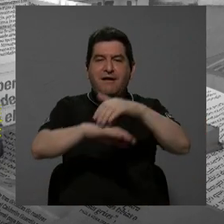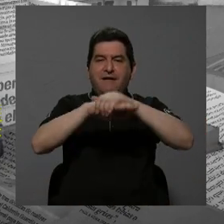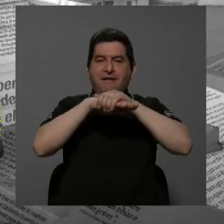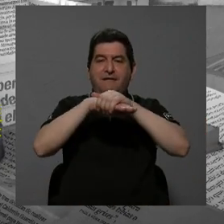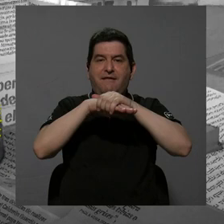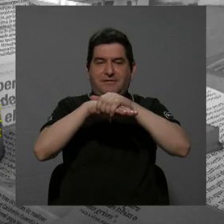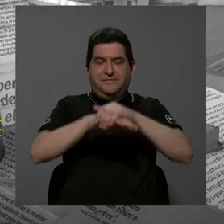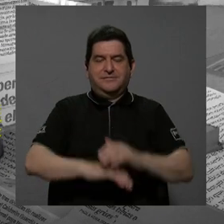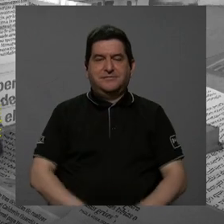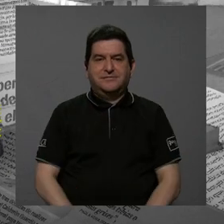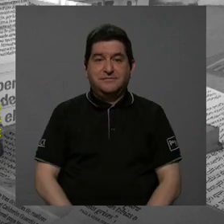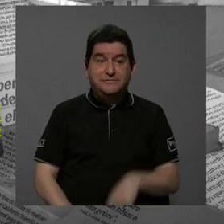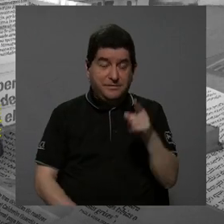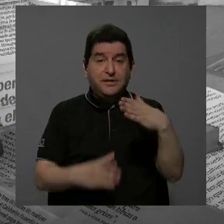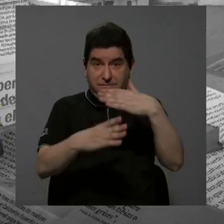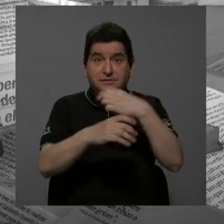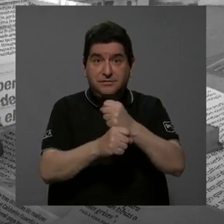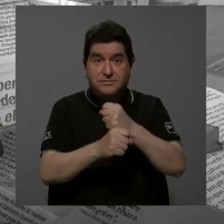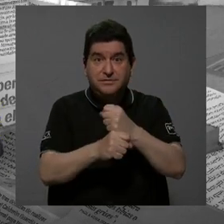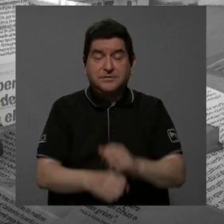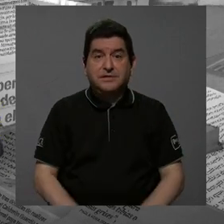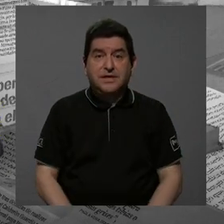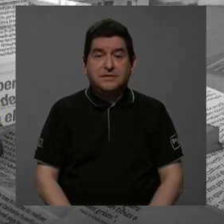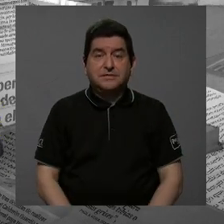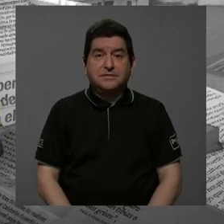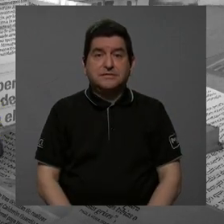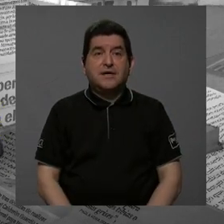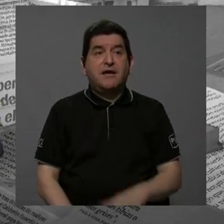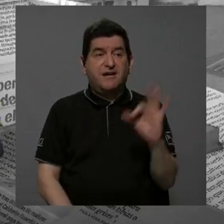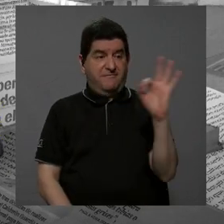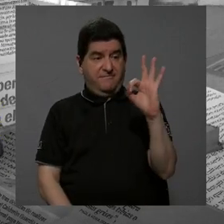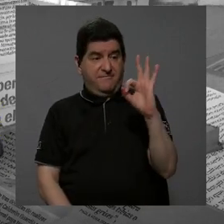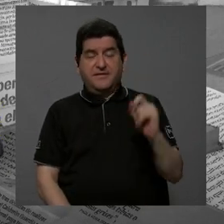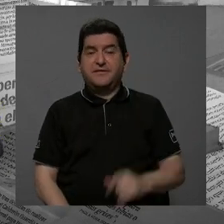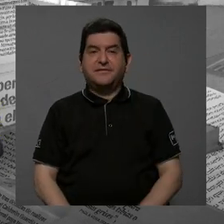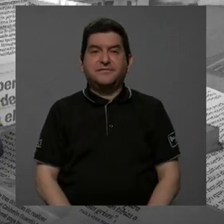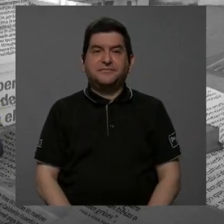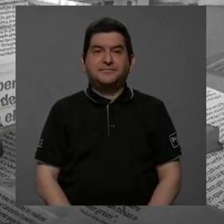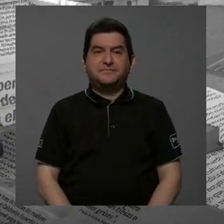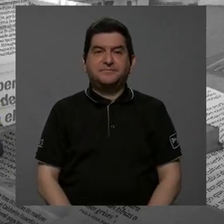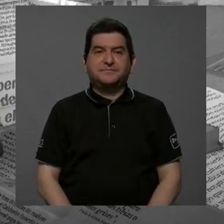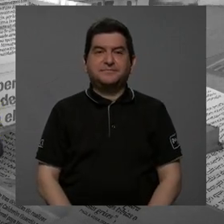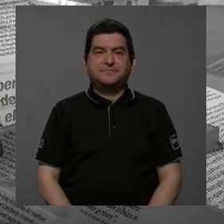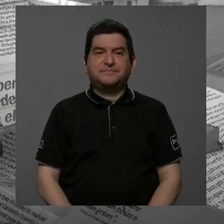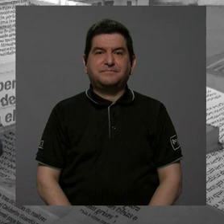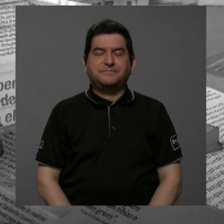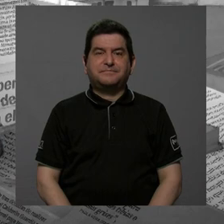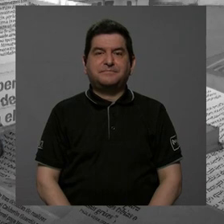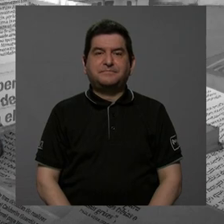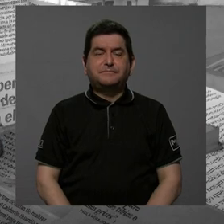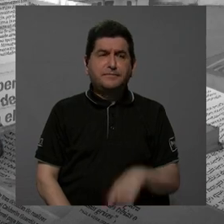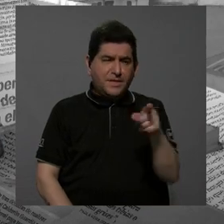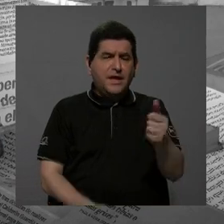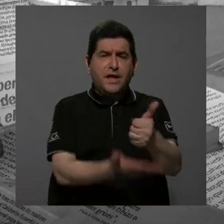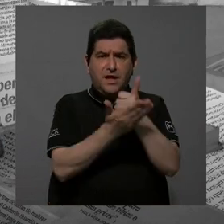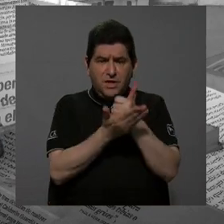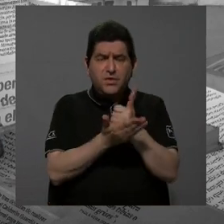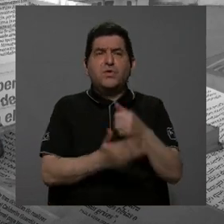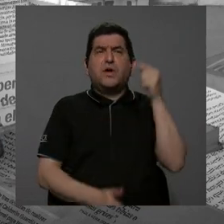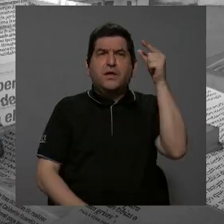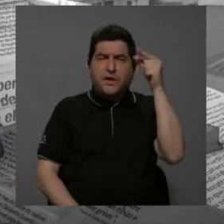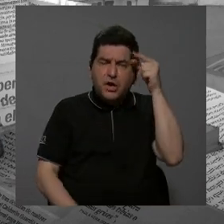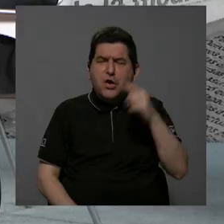Esto se está realizando en este mes de febrero, perdón, y va a servir con una lógica